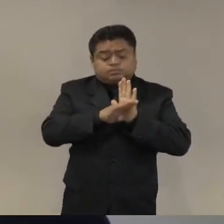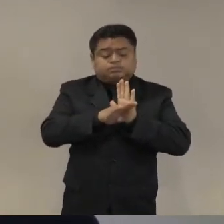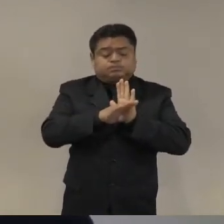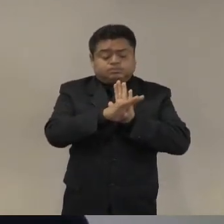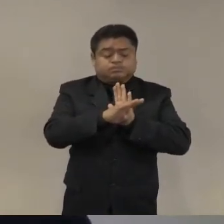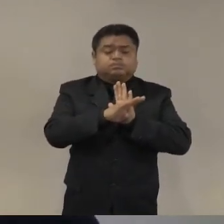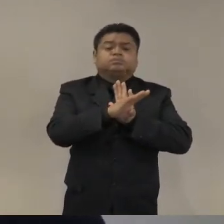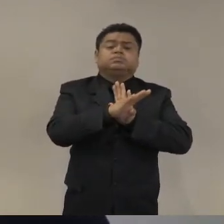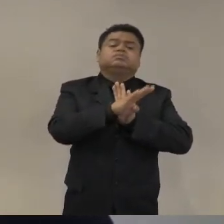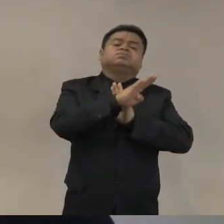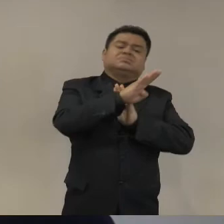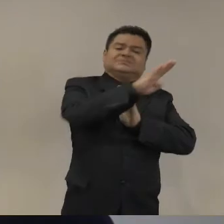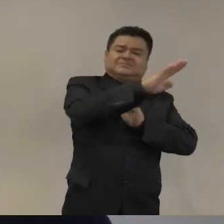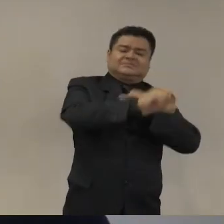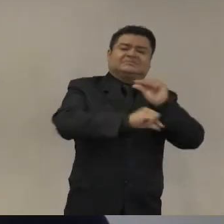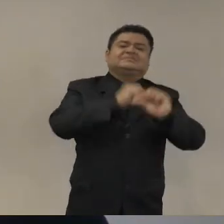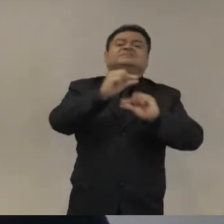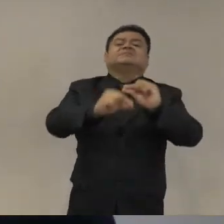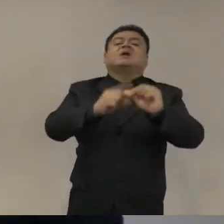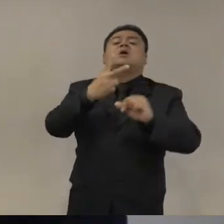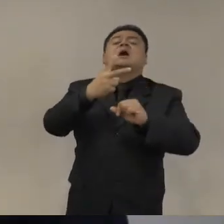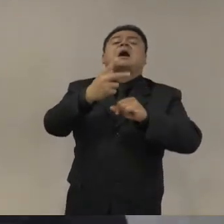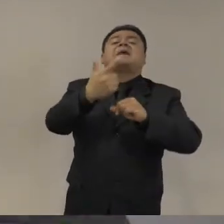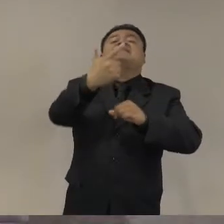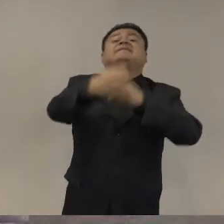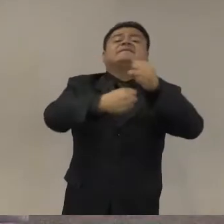el interés compuesto en cuestión de pocos años